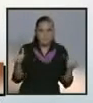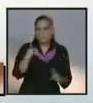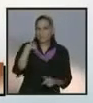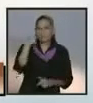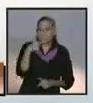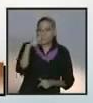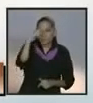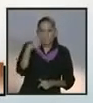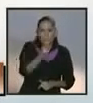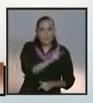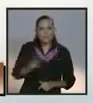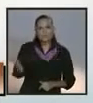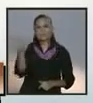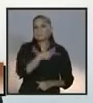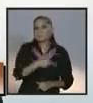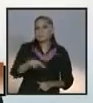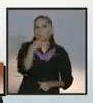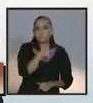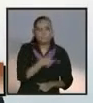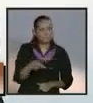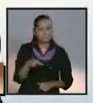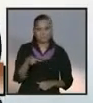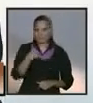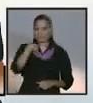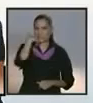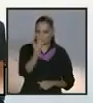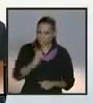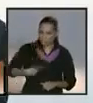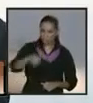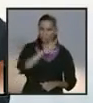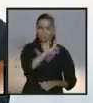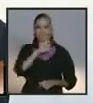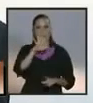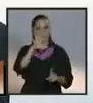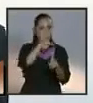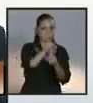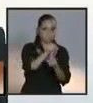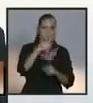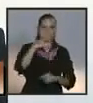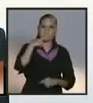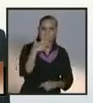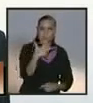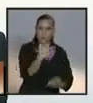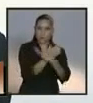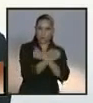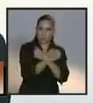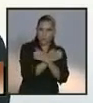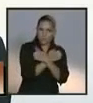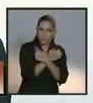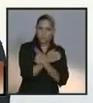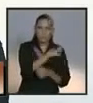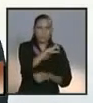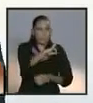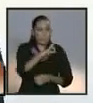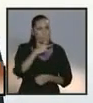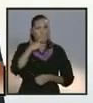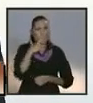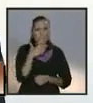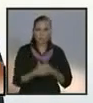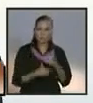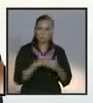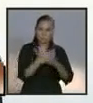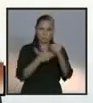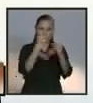mexicanos tengan acceso a una mejor y mayor educación. El que realmente podamos abrir mayores espacios de oportunidad